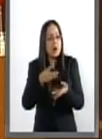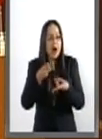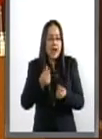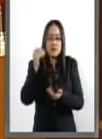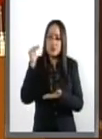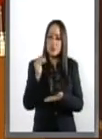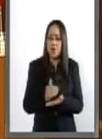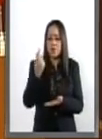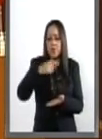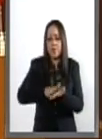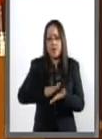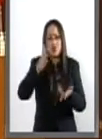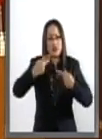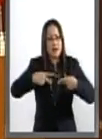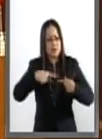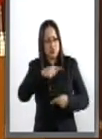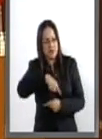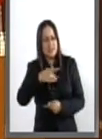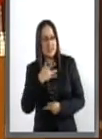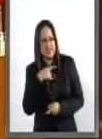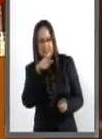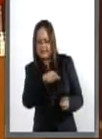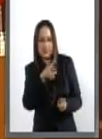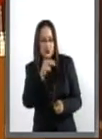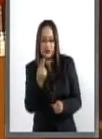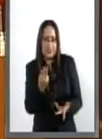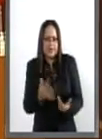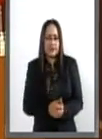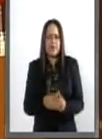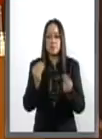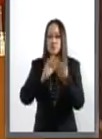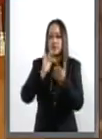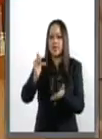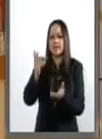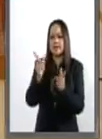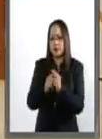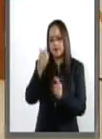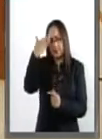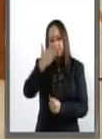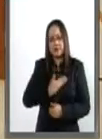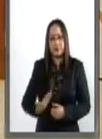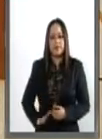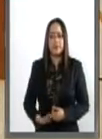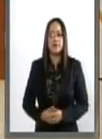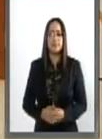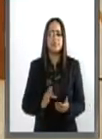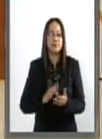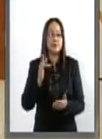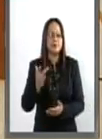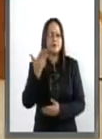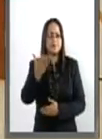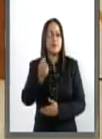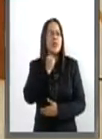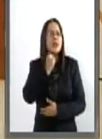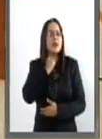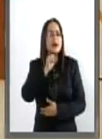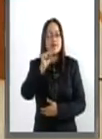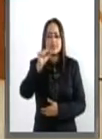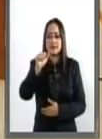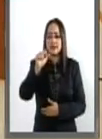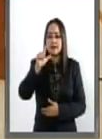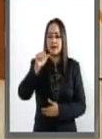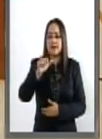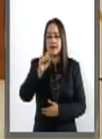mexicanos consideran inmerecido. Muchas gracias. ¿Es cuánto, señor presidente? Muchas gracias, senador Salazar